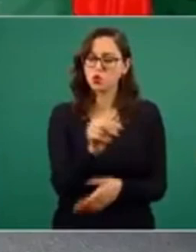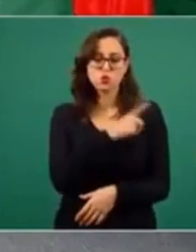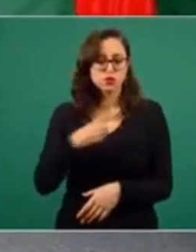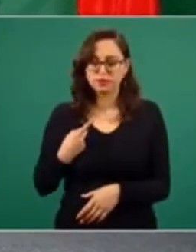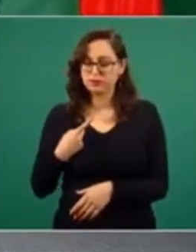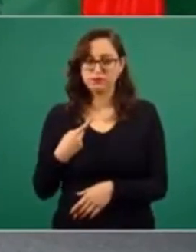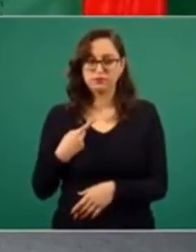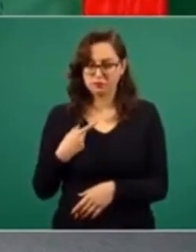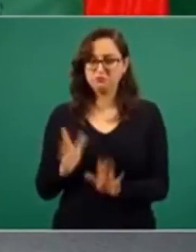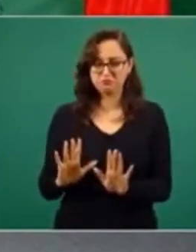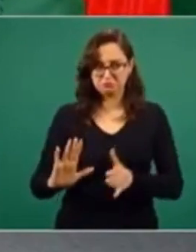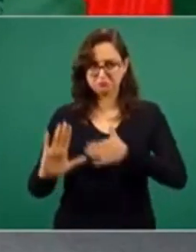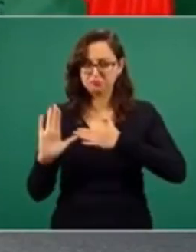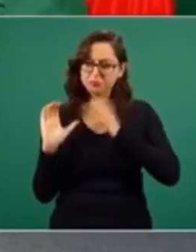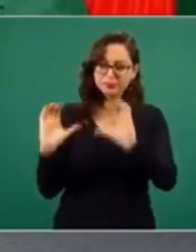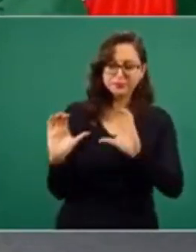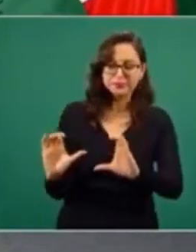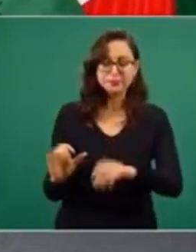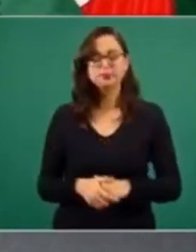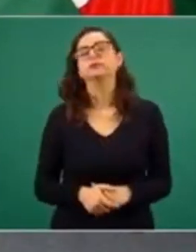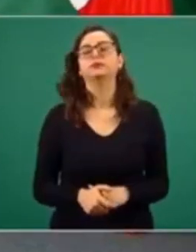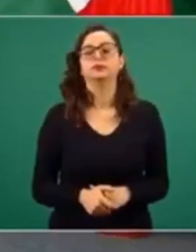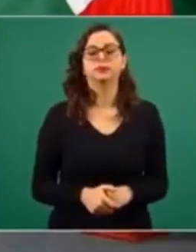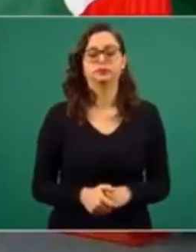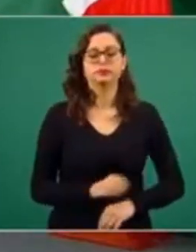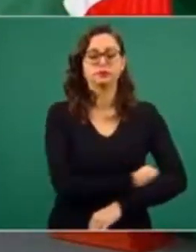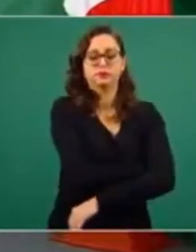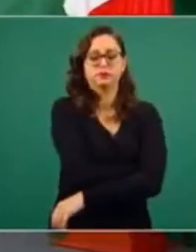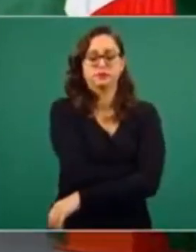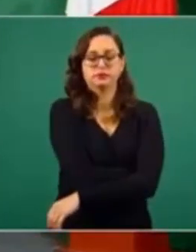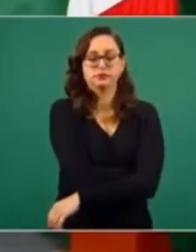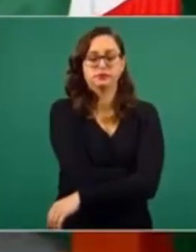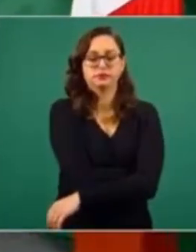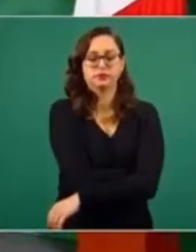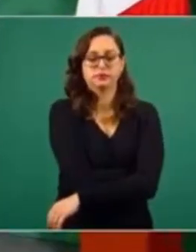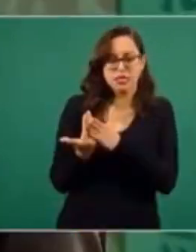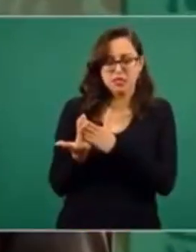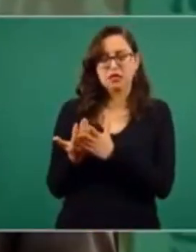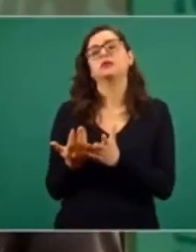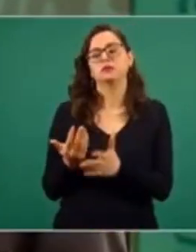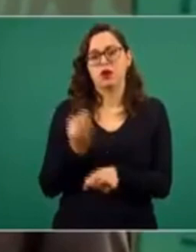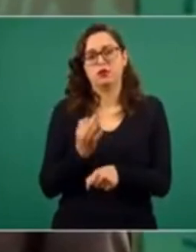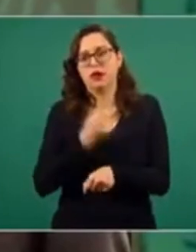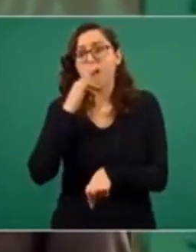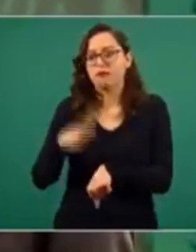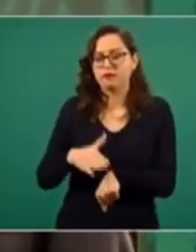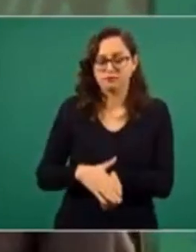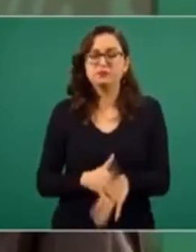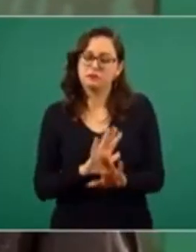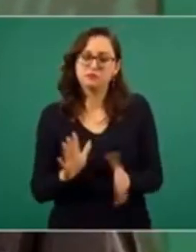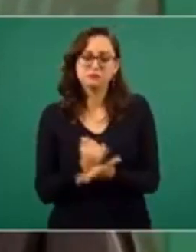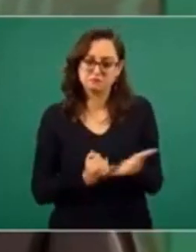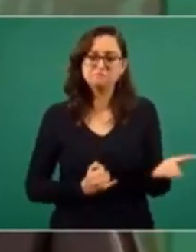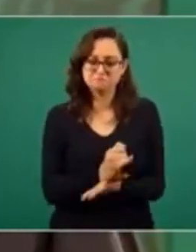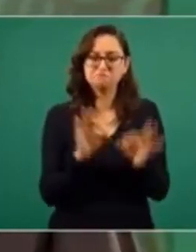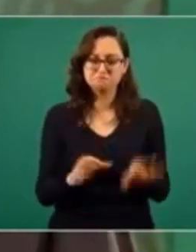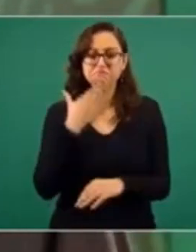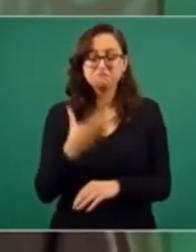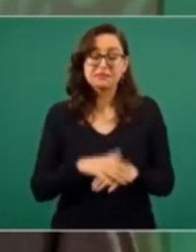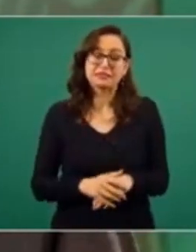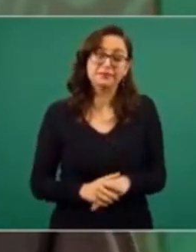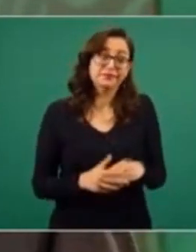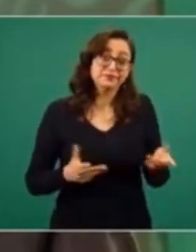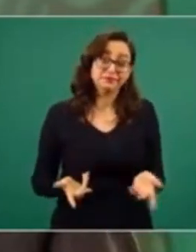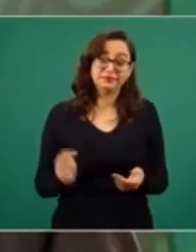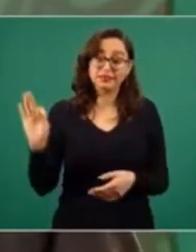ningún país. Nosotros estaríamos en condiciones de ofrecer este asilo. Entonces, perdón al señor